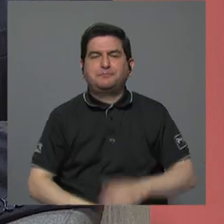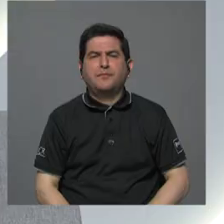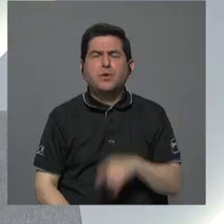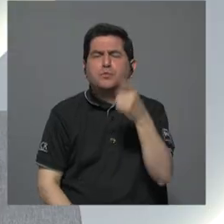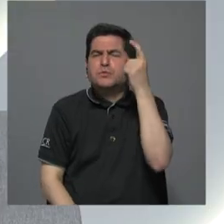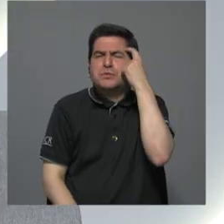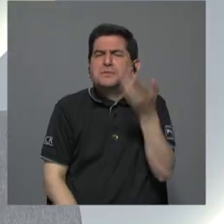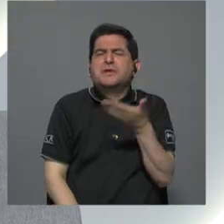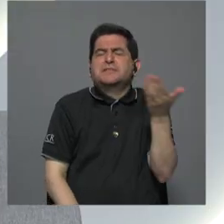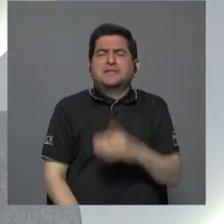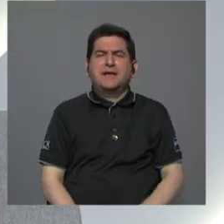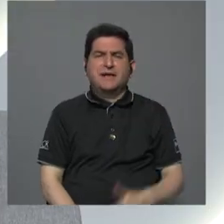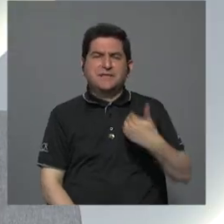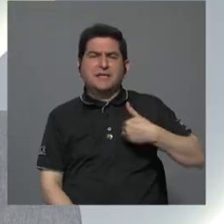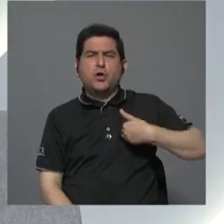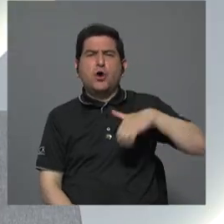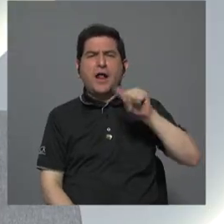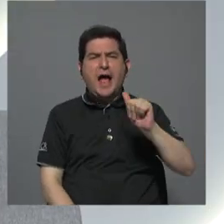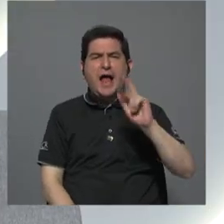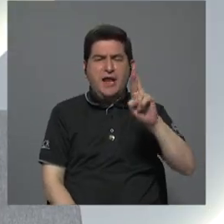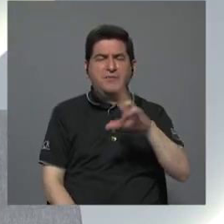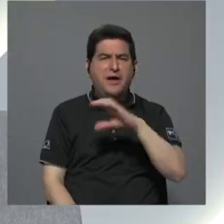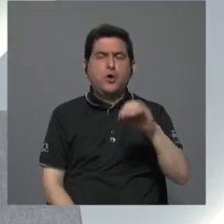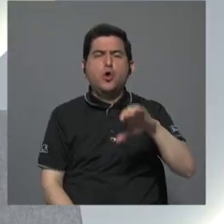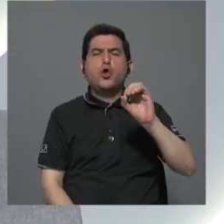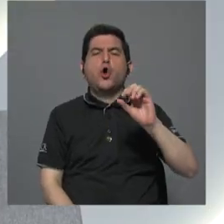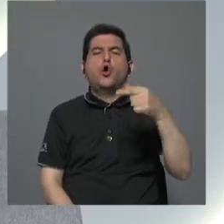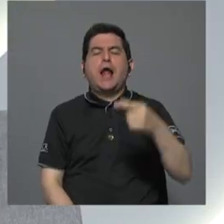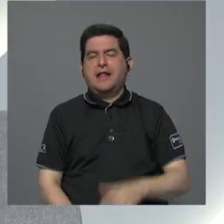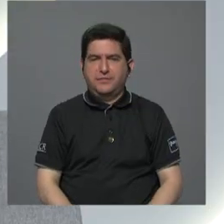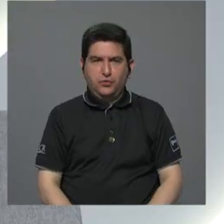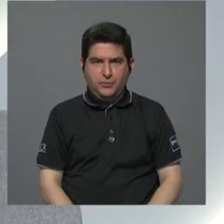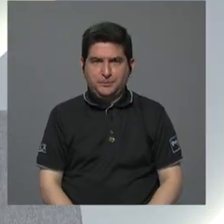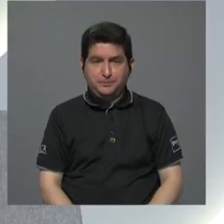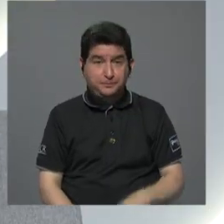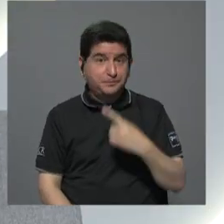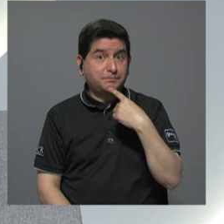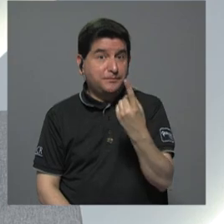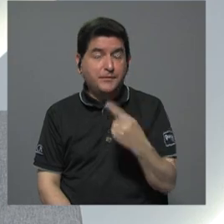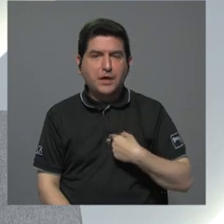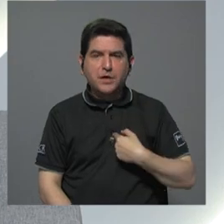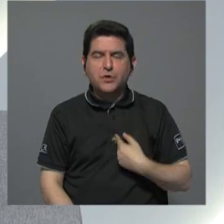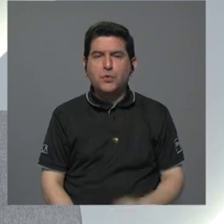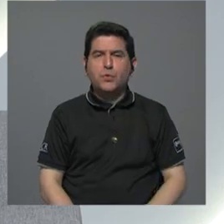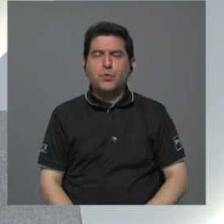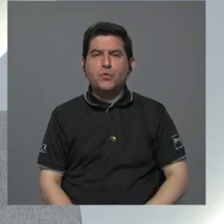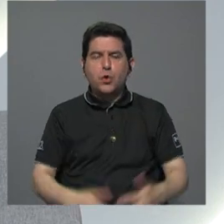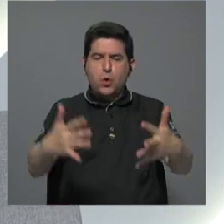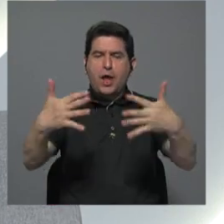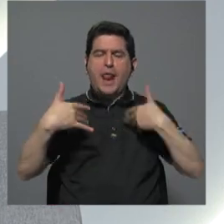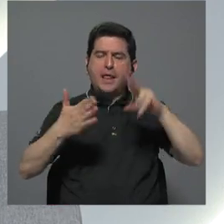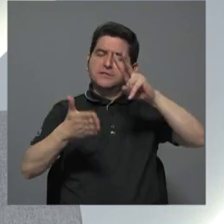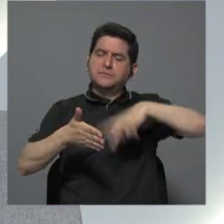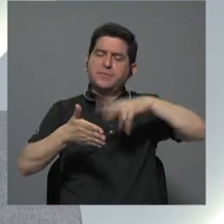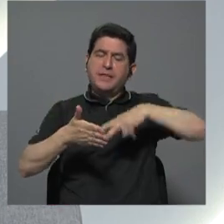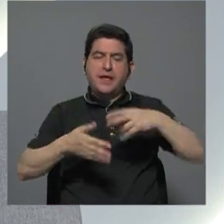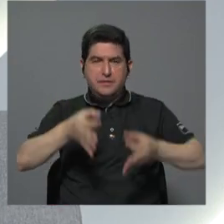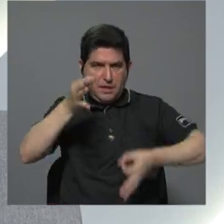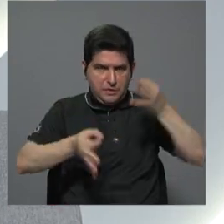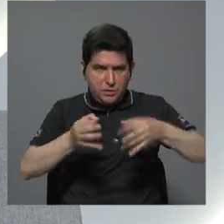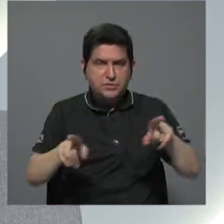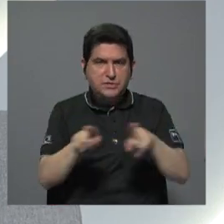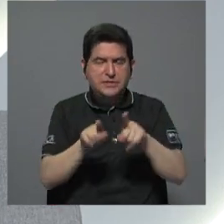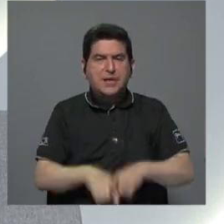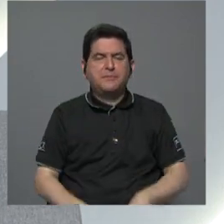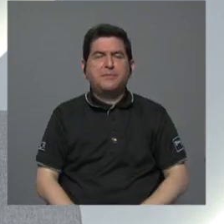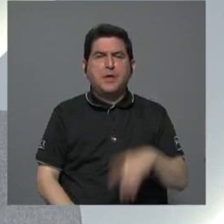usted, don Álvaro Ramírez y también don Orlando Guerrero, cuando se les dice, uno lee los expedientes, tanto judiciales como la